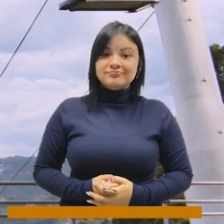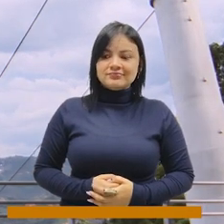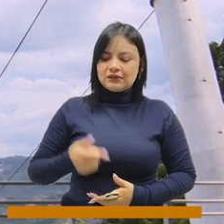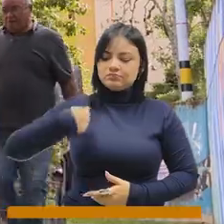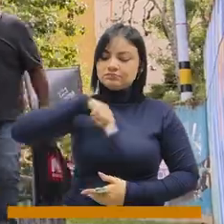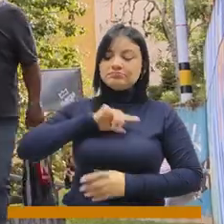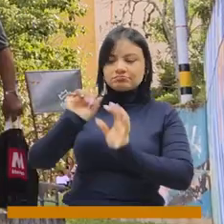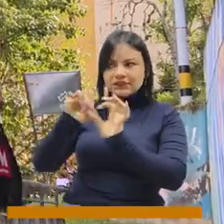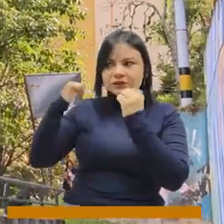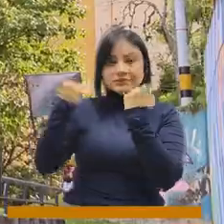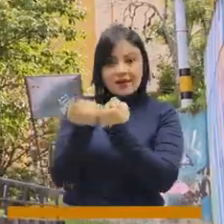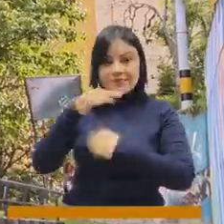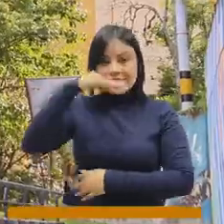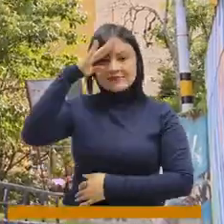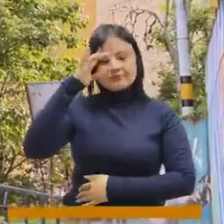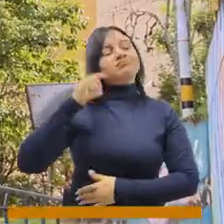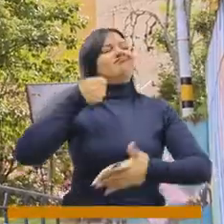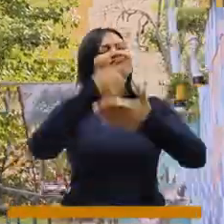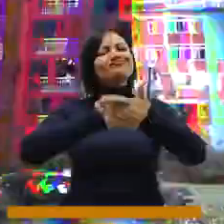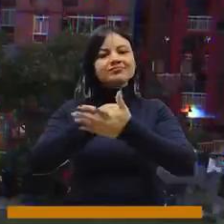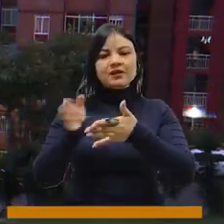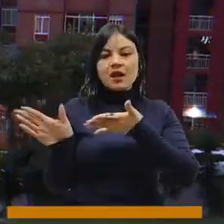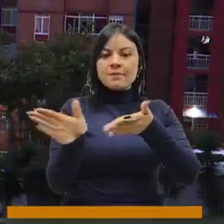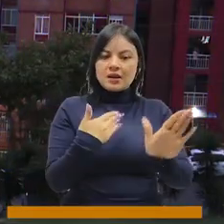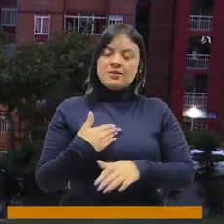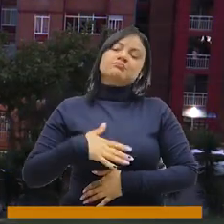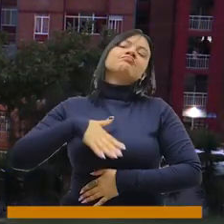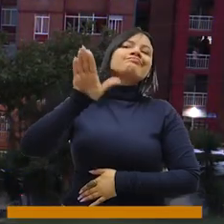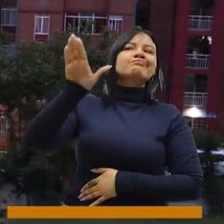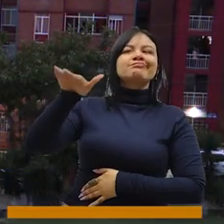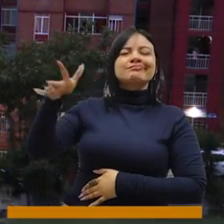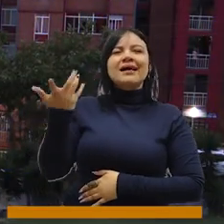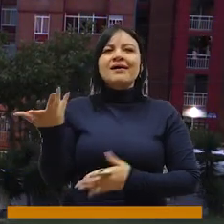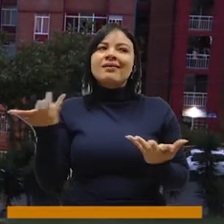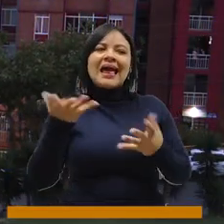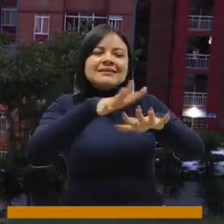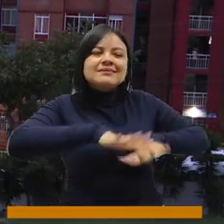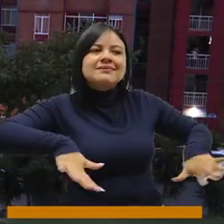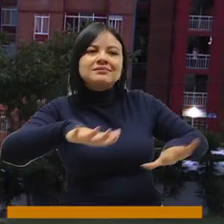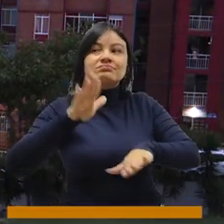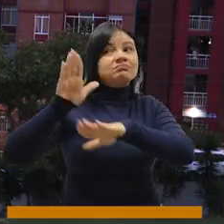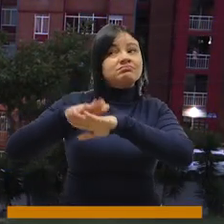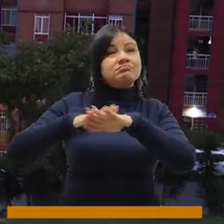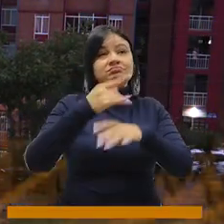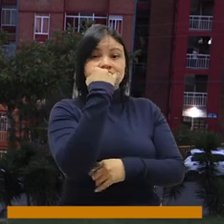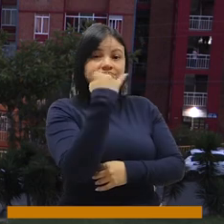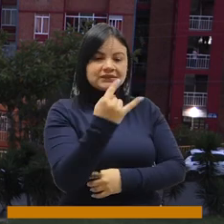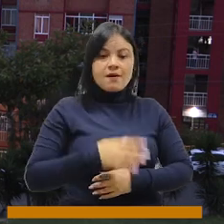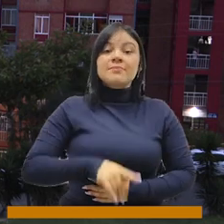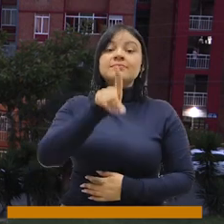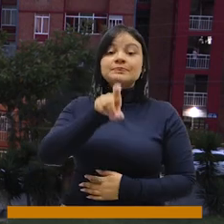Desde el Consejo de Medellín insistimos en el plan de desarrollo que nos permitieran declarar zonas de interés turístico.